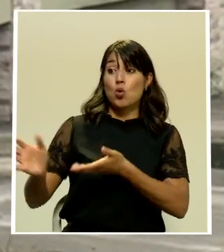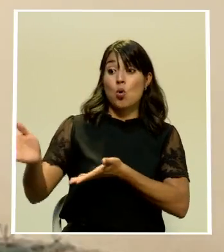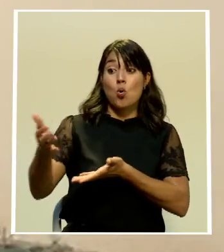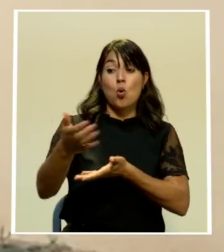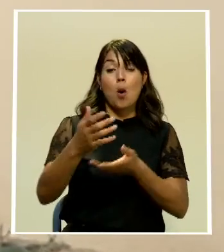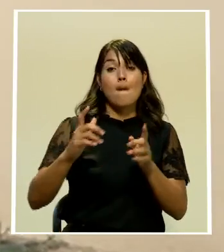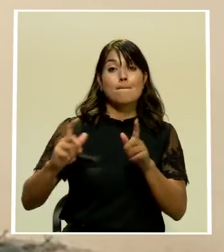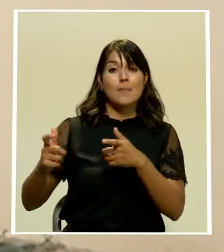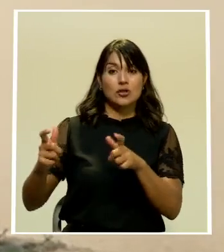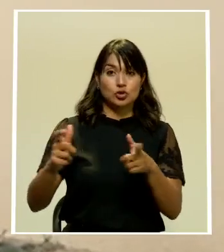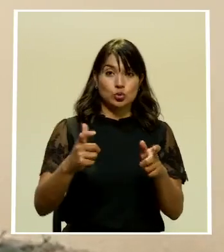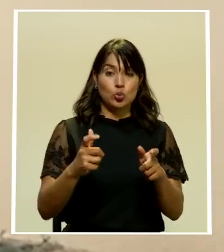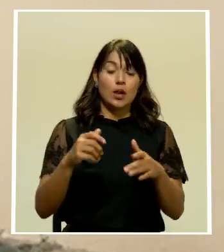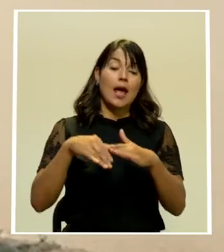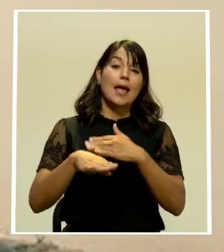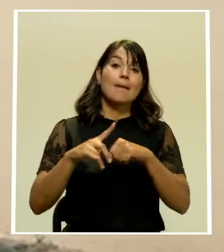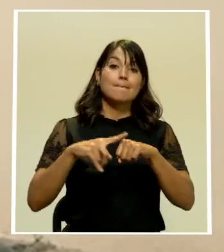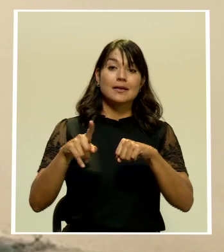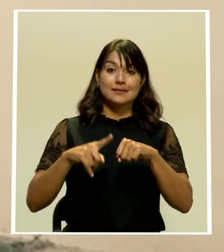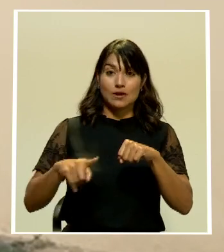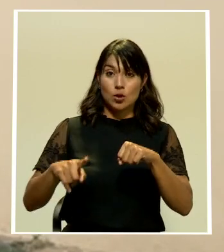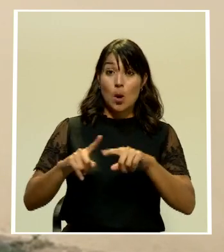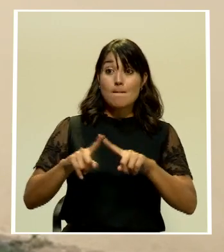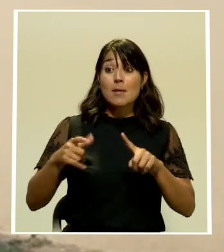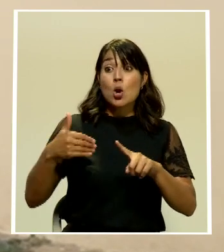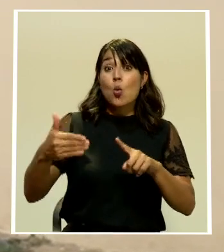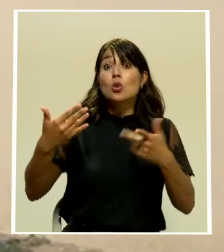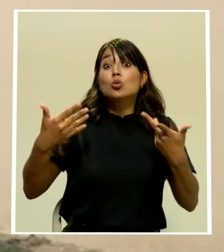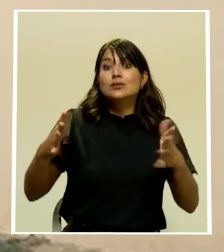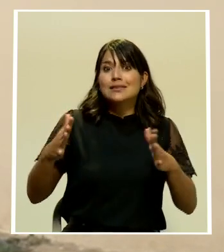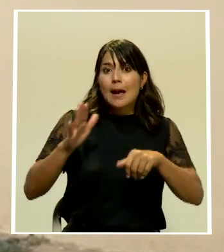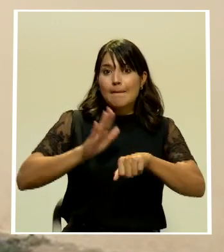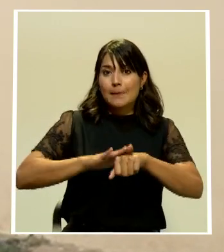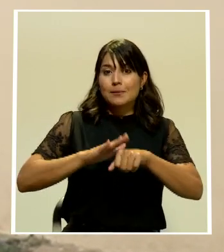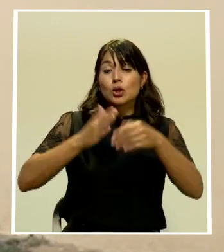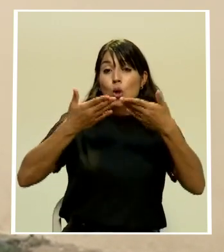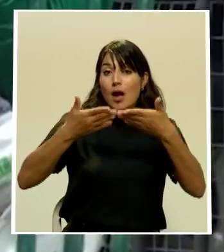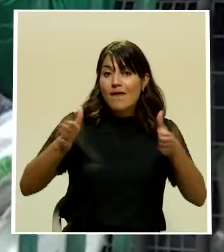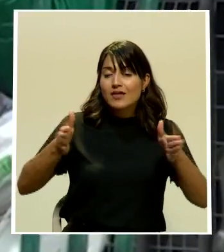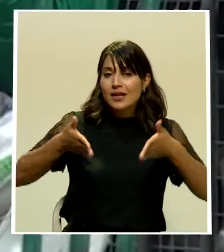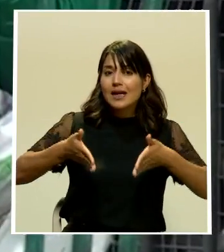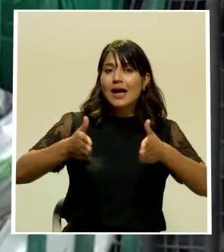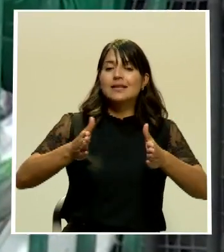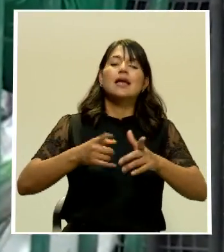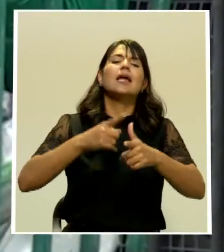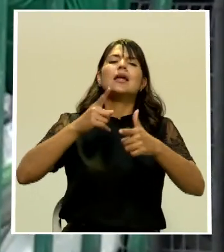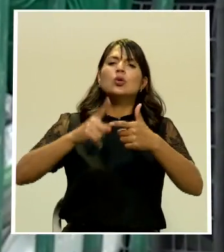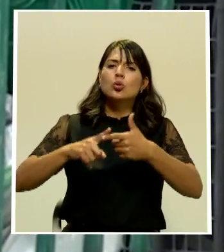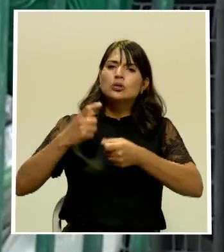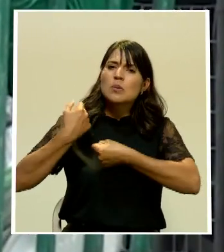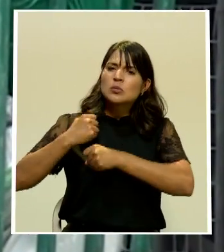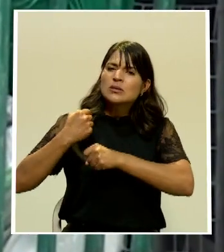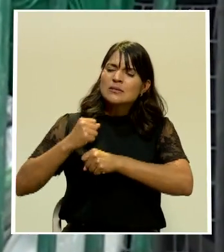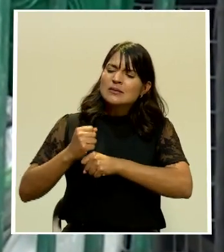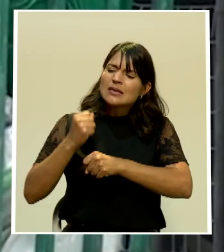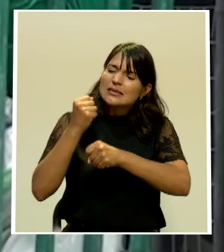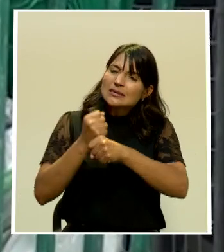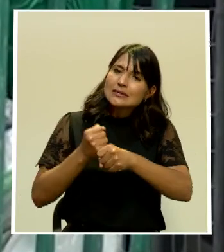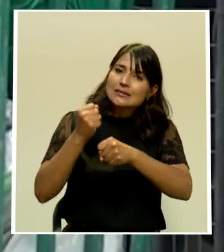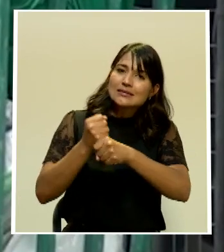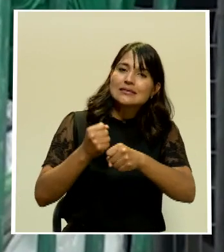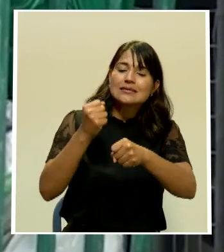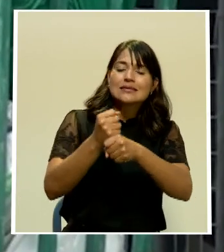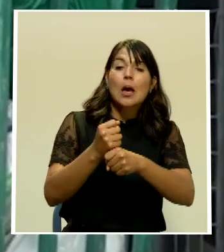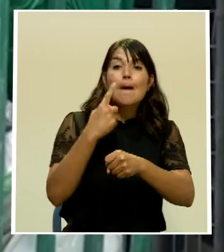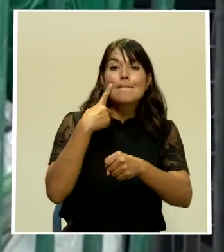Pérez Celedón, por lo que una vez de que se quitaron y se dio la apertura total de las calles, se dio un trabajo arduo por parte de funcionarios